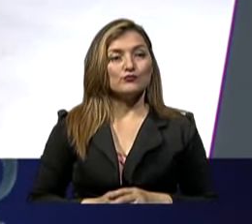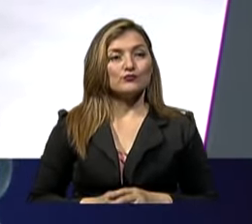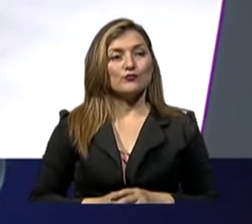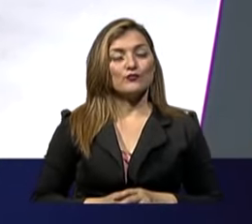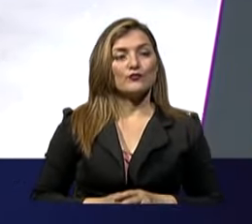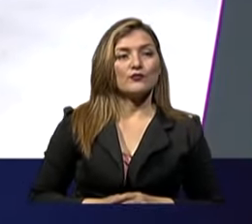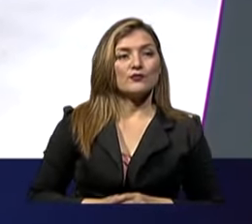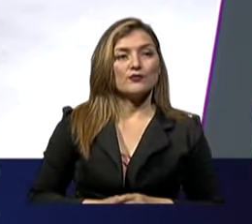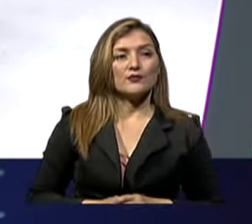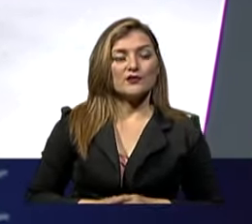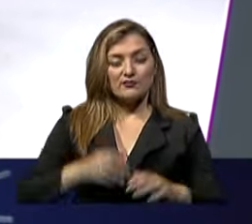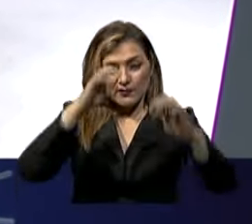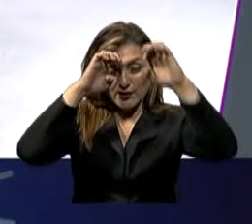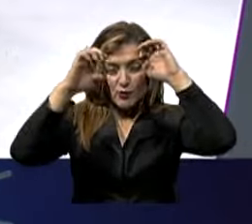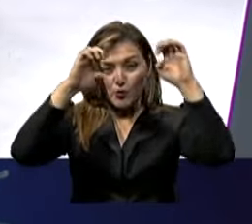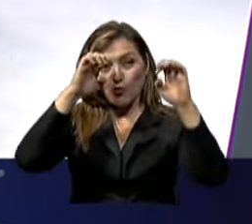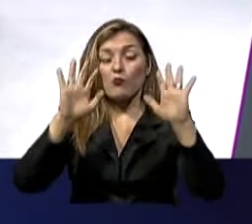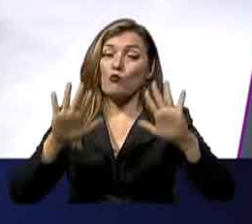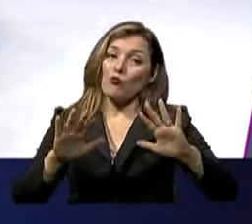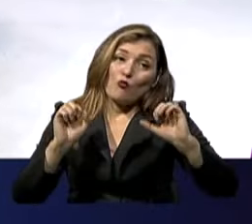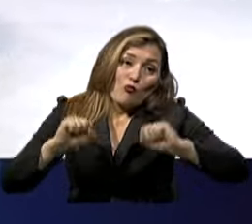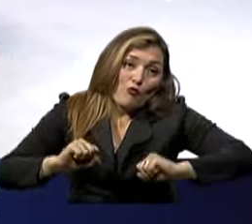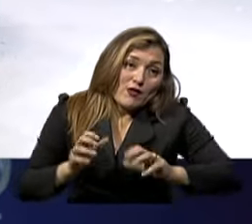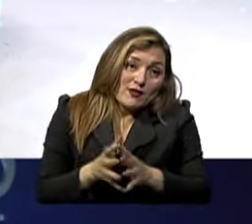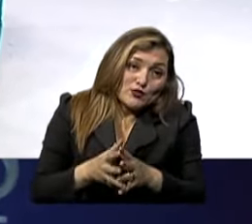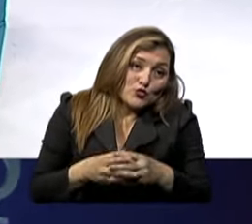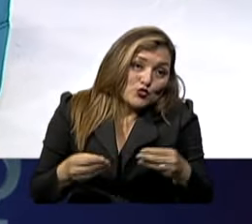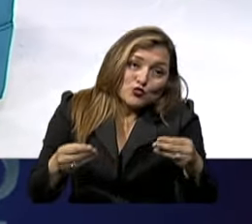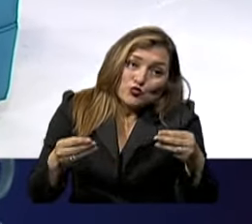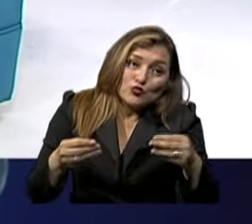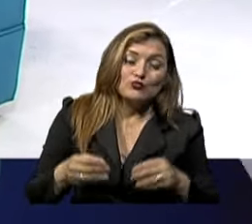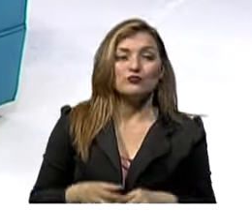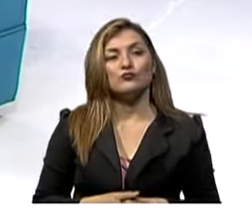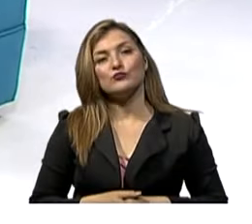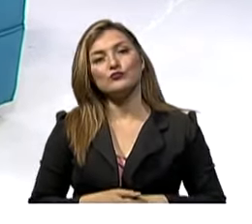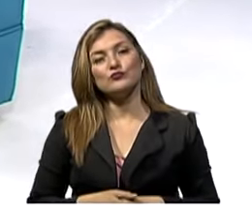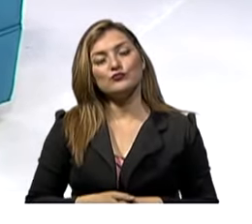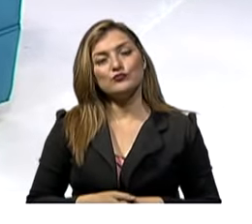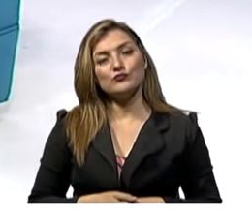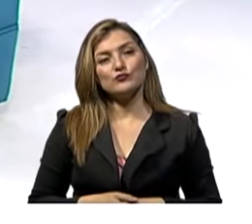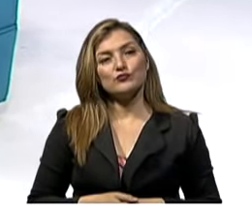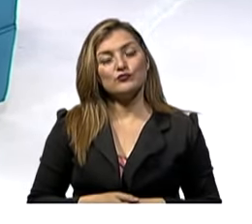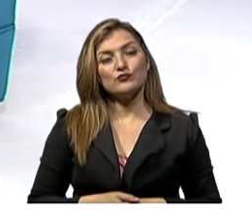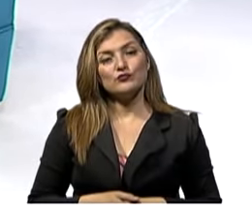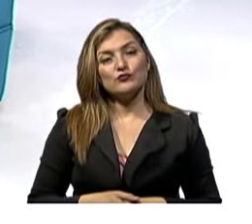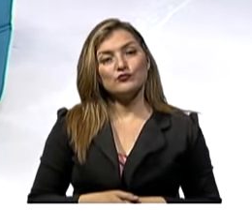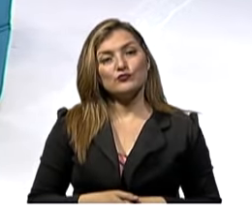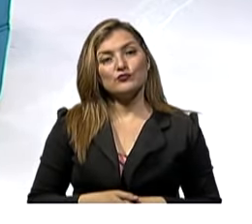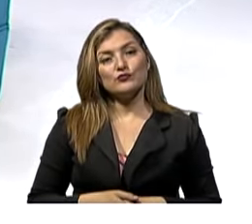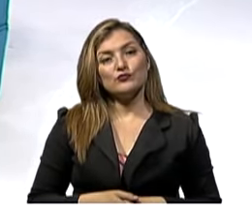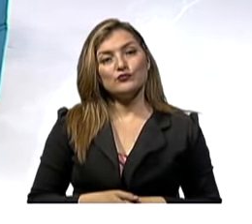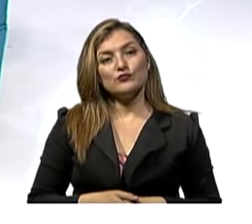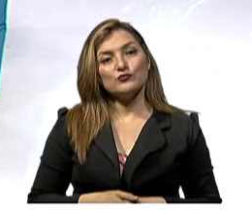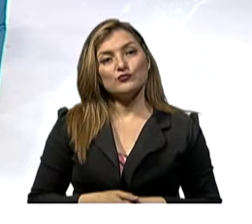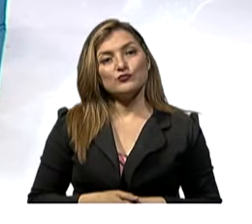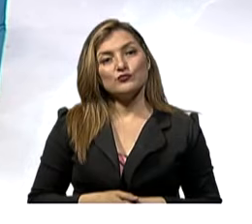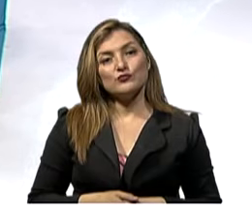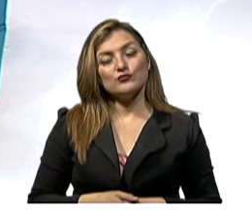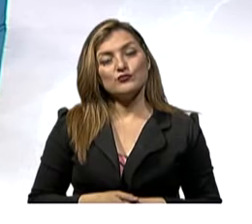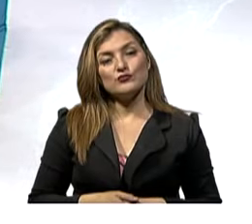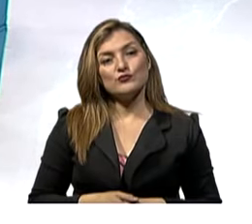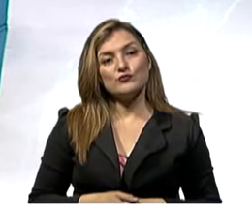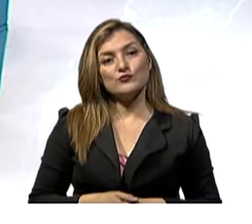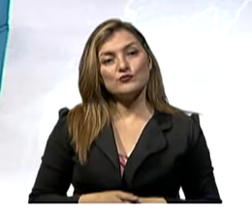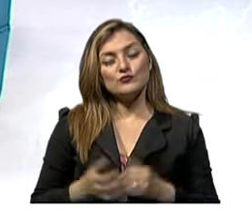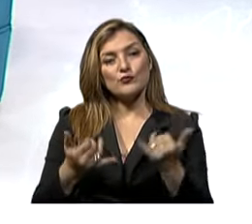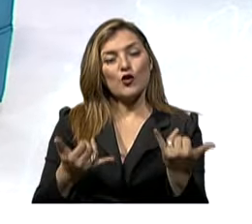ser el camino Para dejar de fumar Completamente Y no hacer el corte Tan abrupto Y obviamente En un país Donde vemos Que ahora El